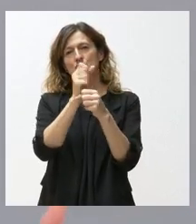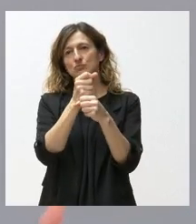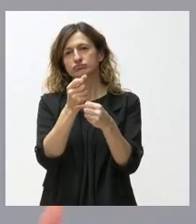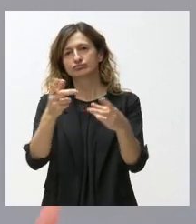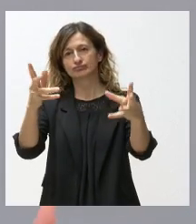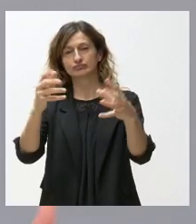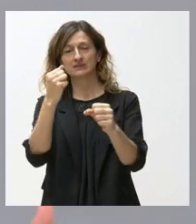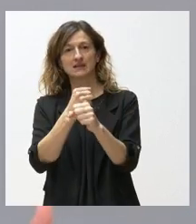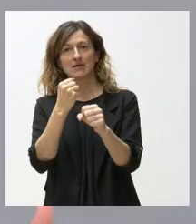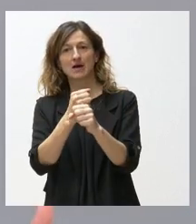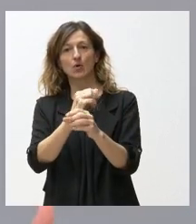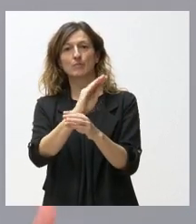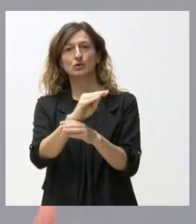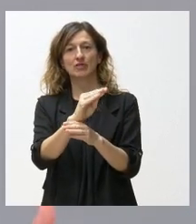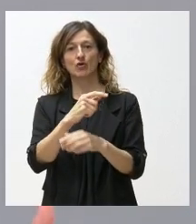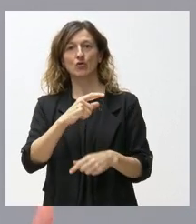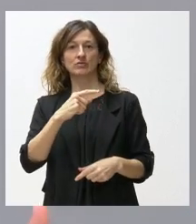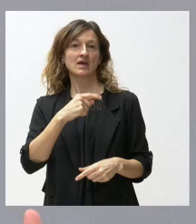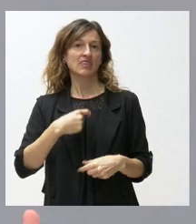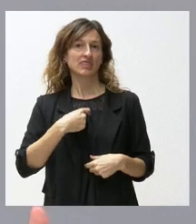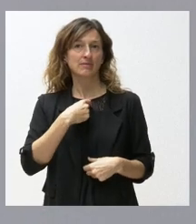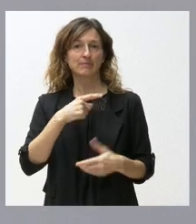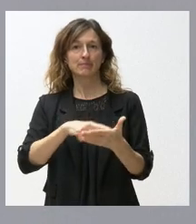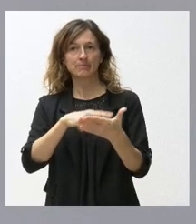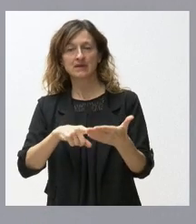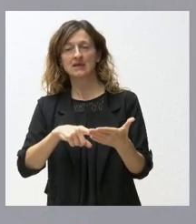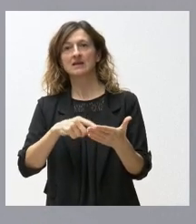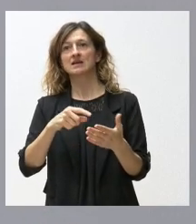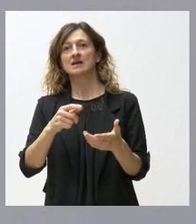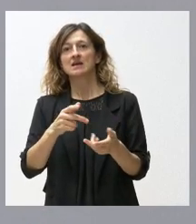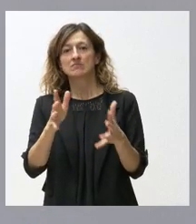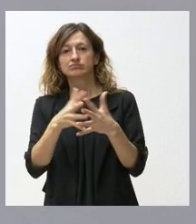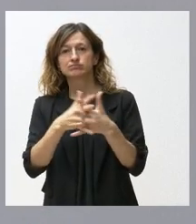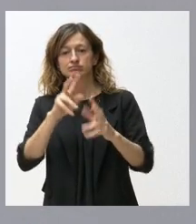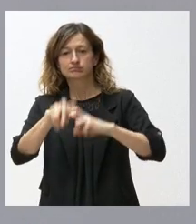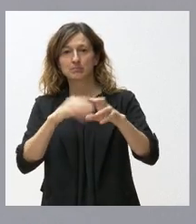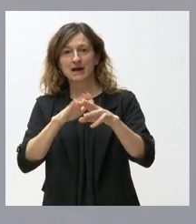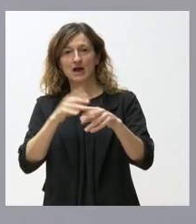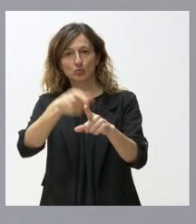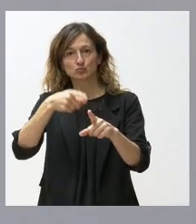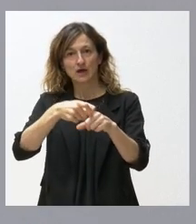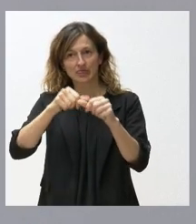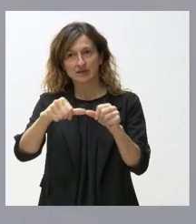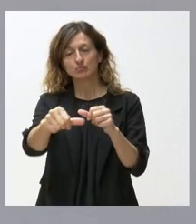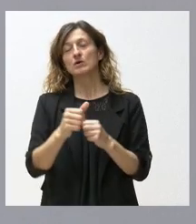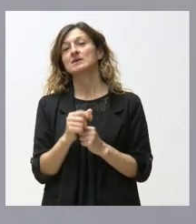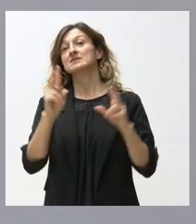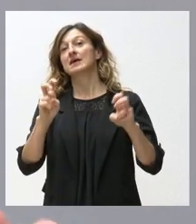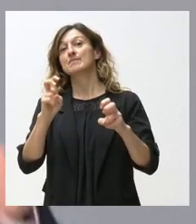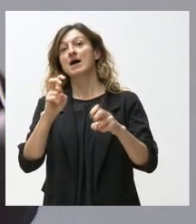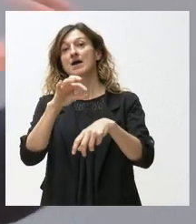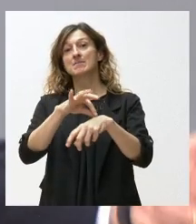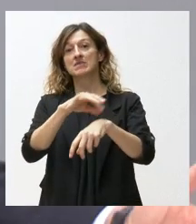tienen que ver con protección civil, con liberación de infraestructuras para su utilización, con aspectos sanitarios en el